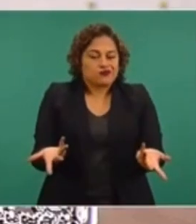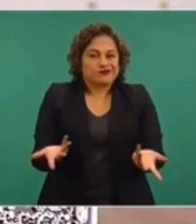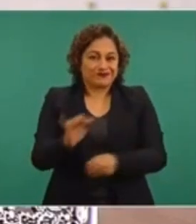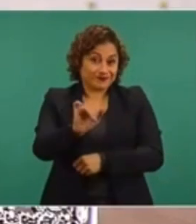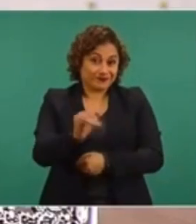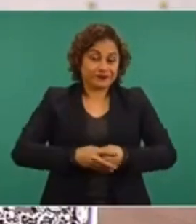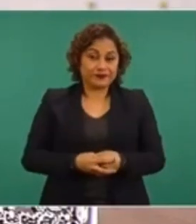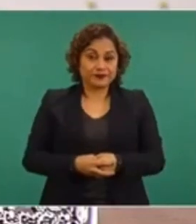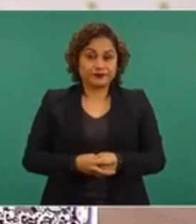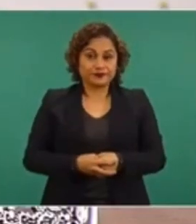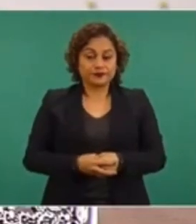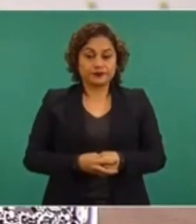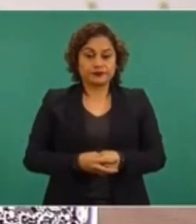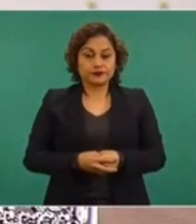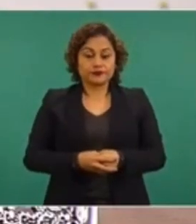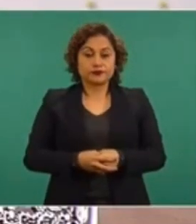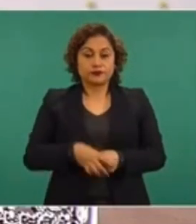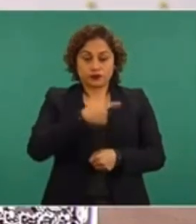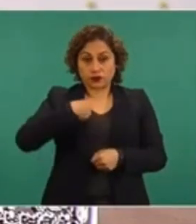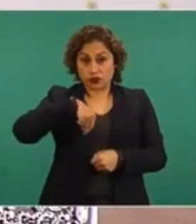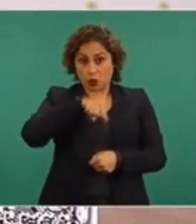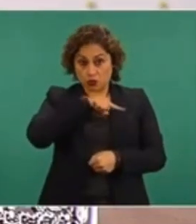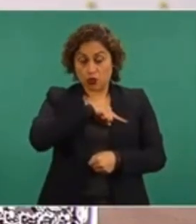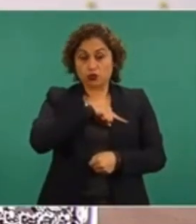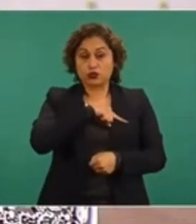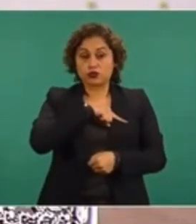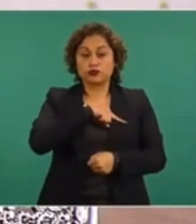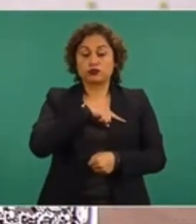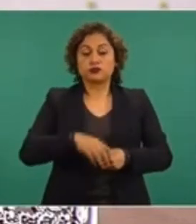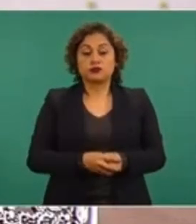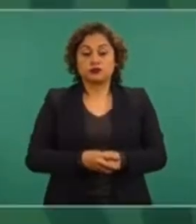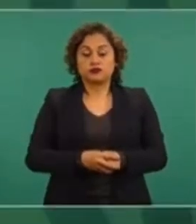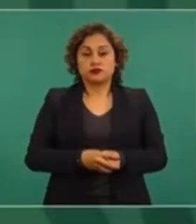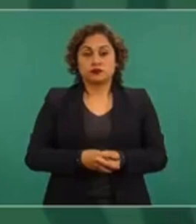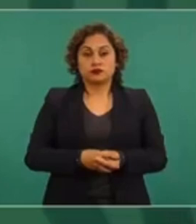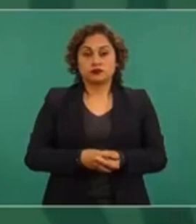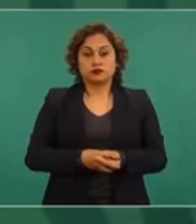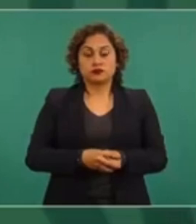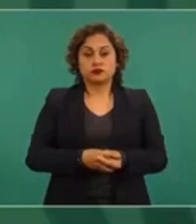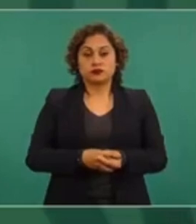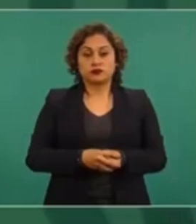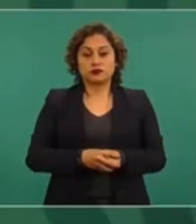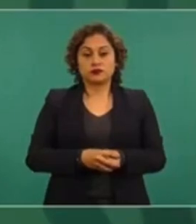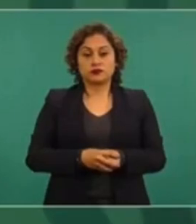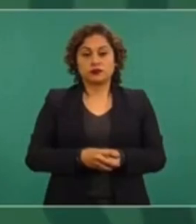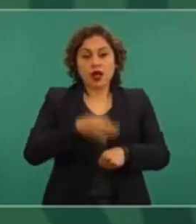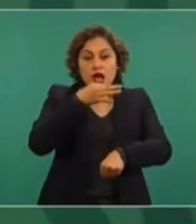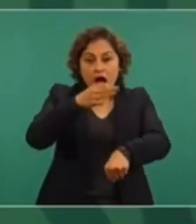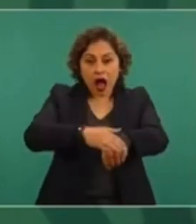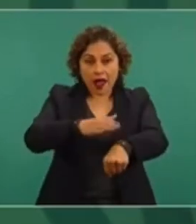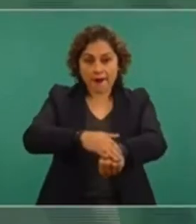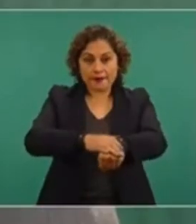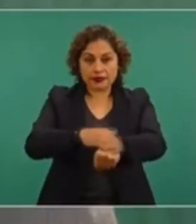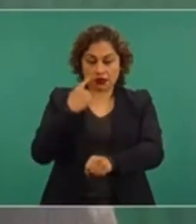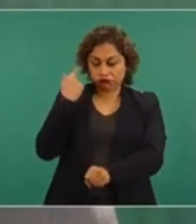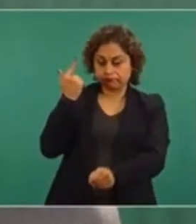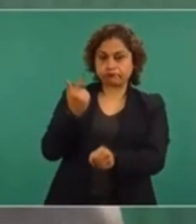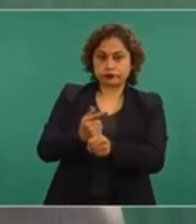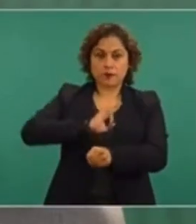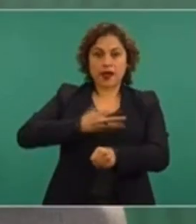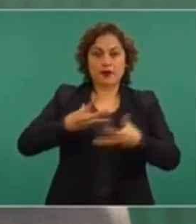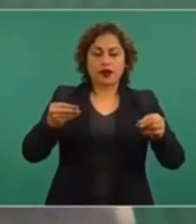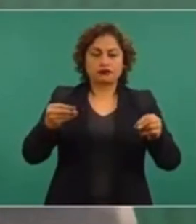ya advirtiendo de que hay una disminución en